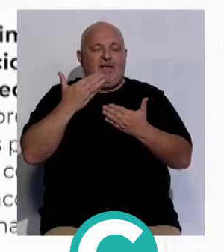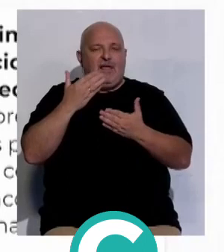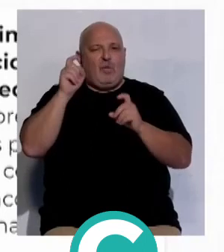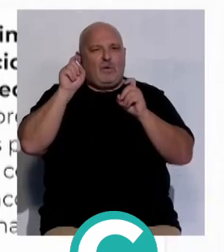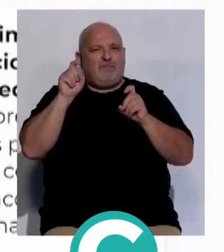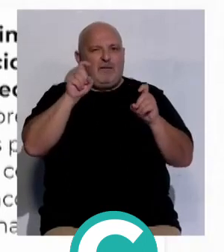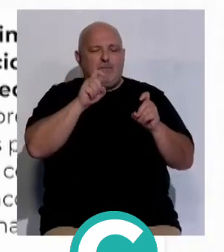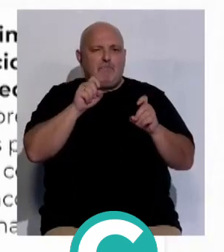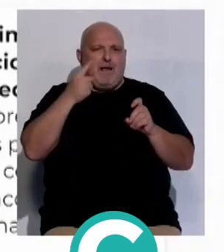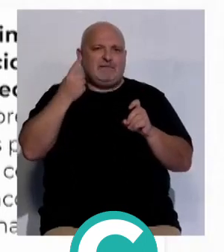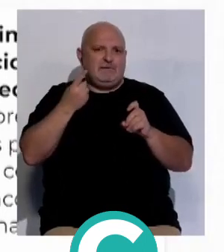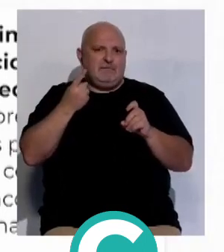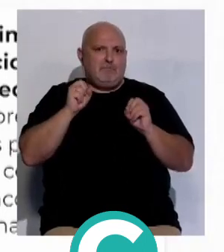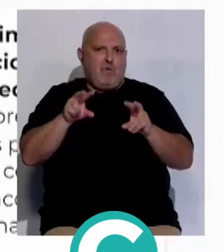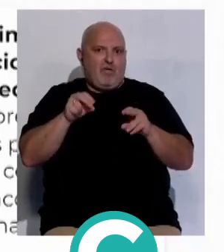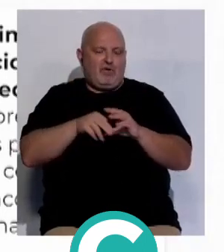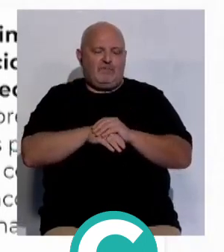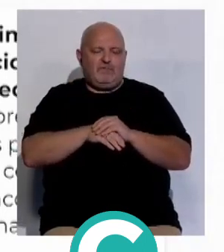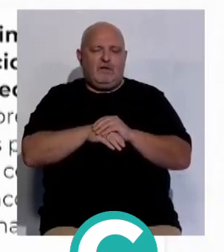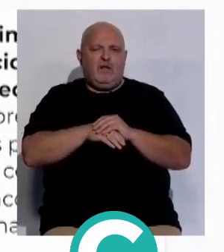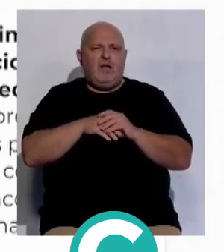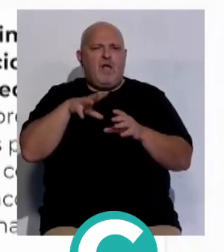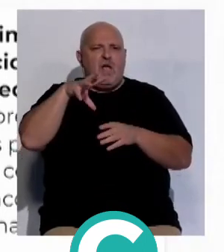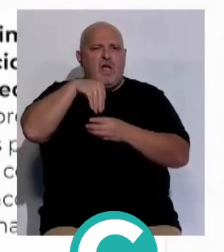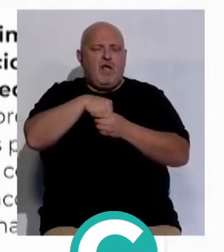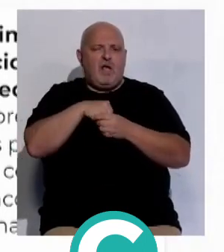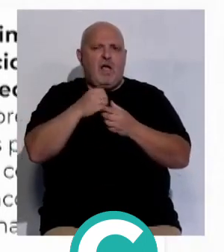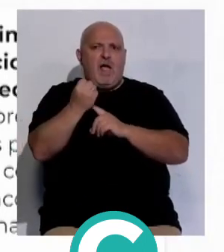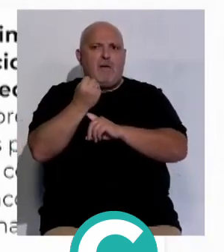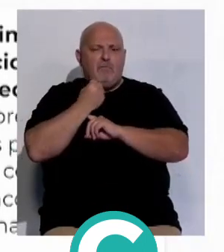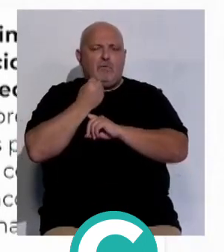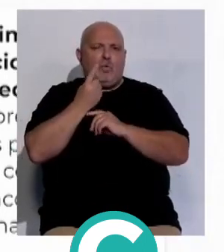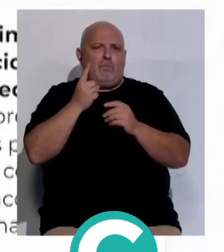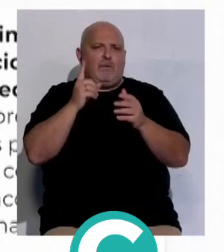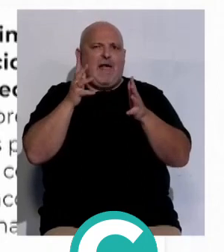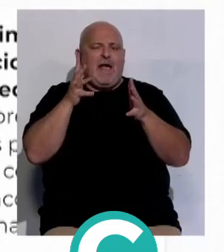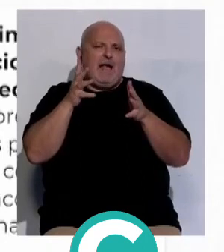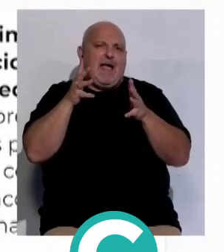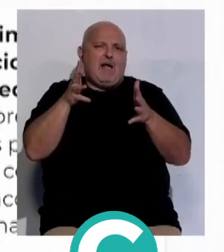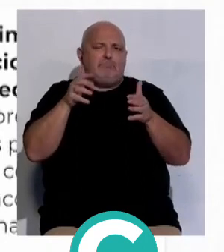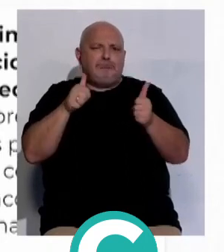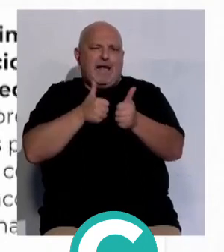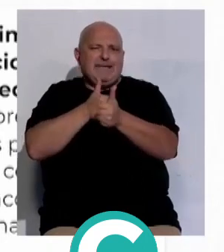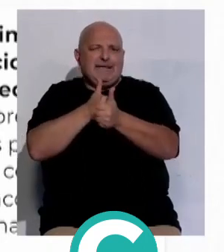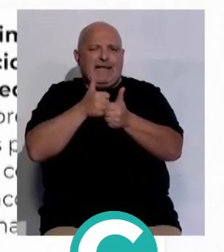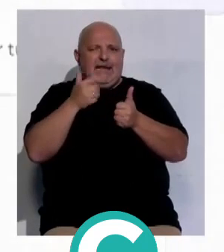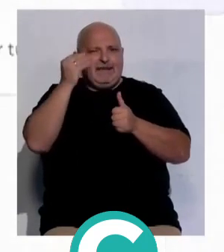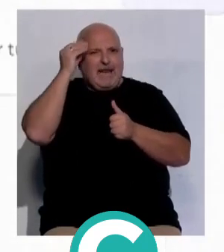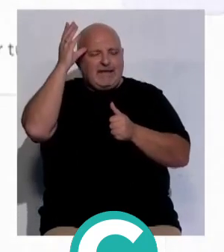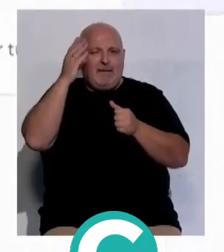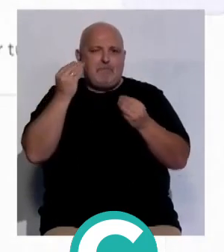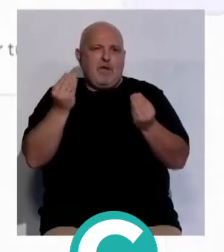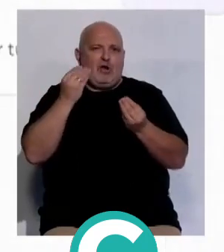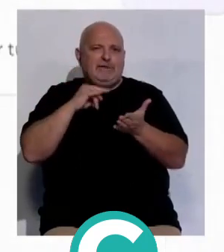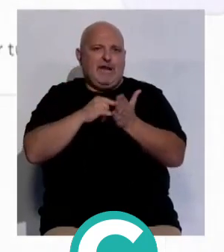educativas más vanguardistas. Así, integra en sus operaciones de apoyo un asistente inteligente que refleja su estrategia de mejora